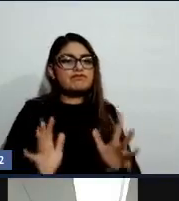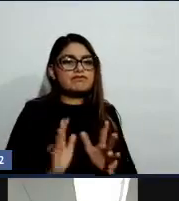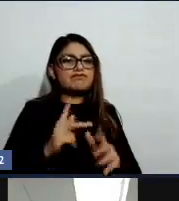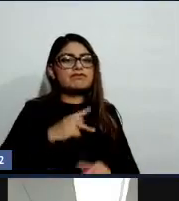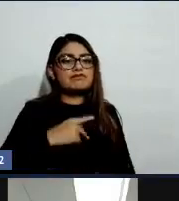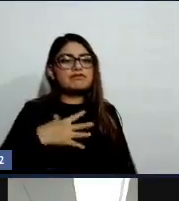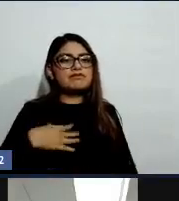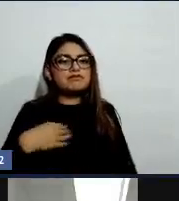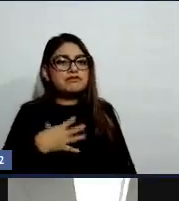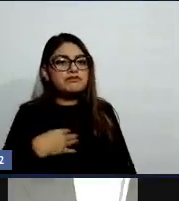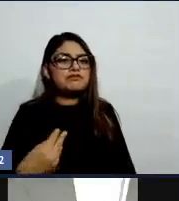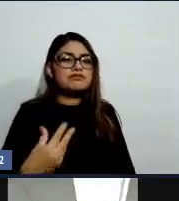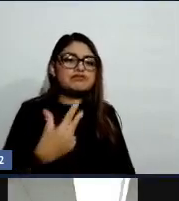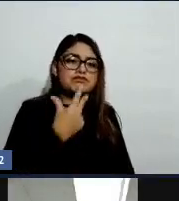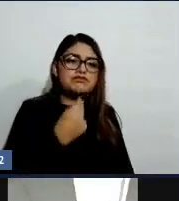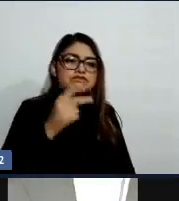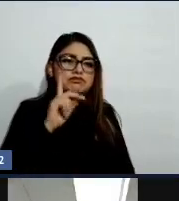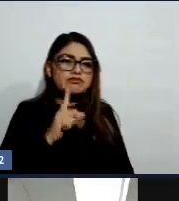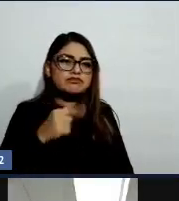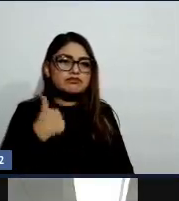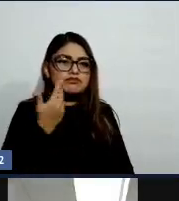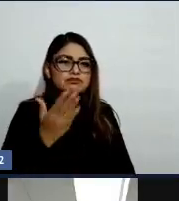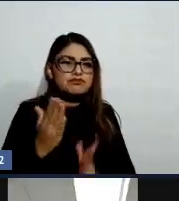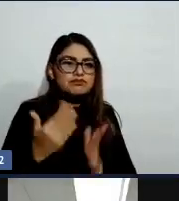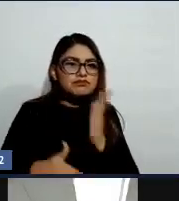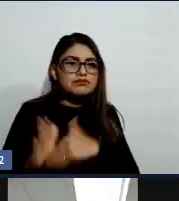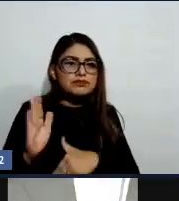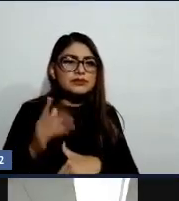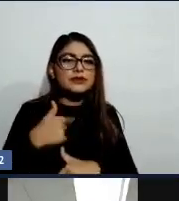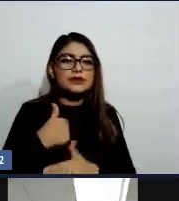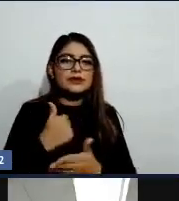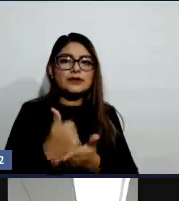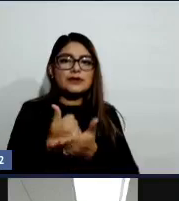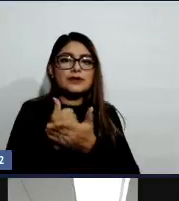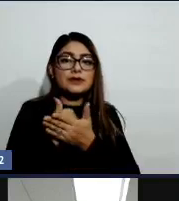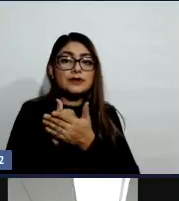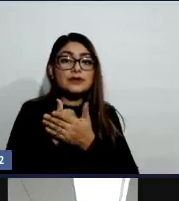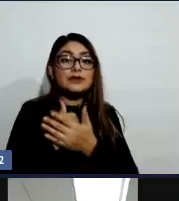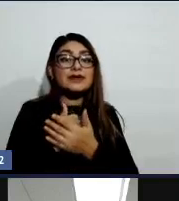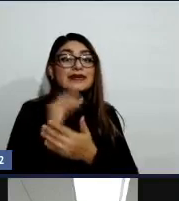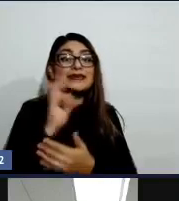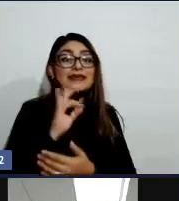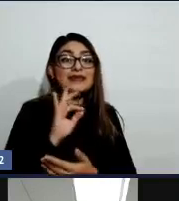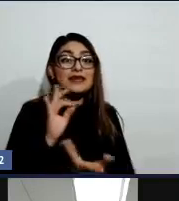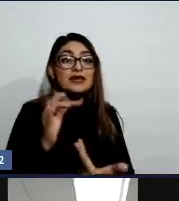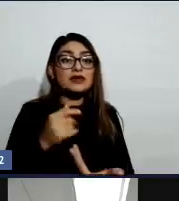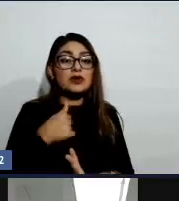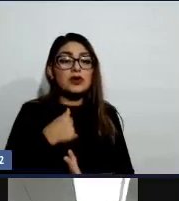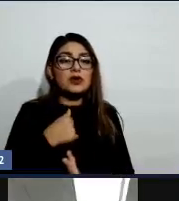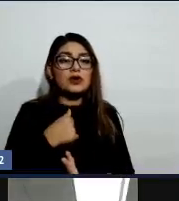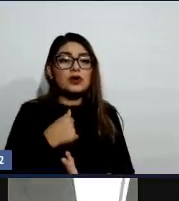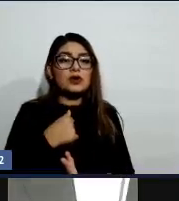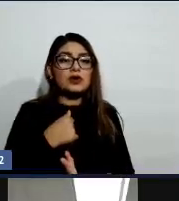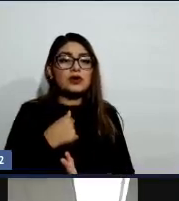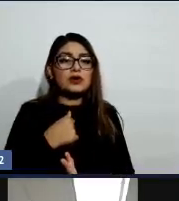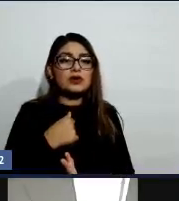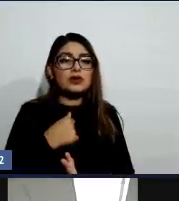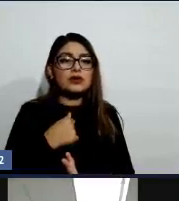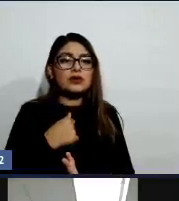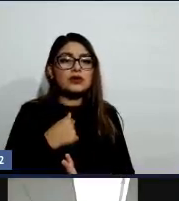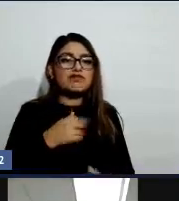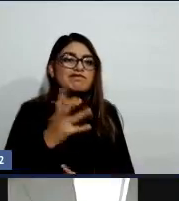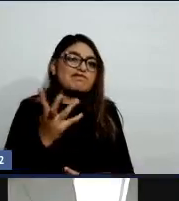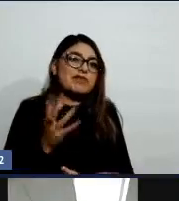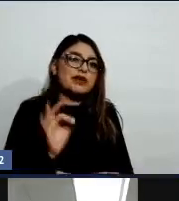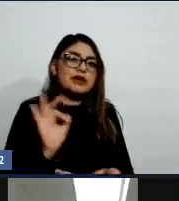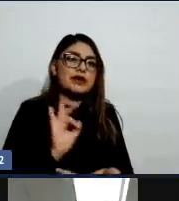y le proporciono o le facilito cosas más de la cuenta, ahí es